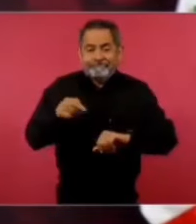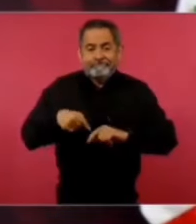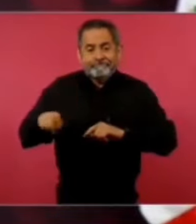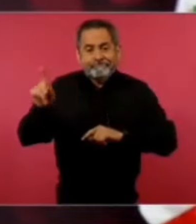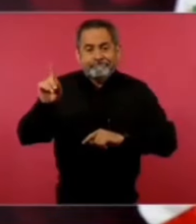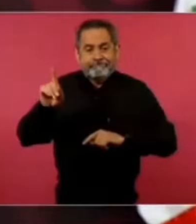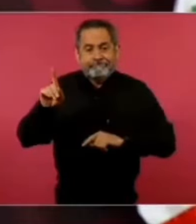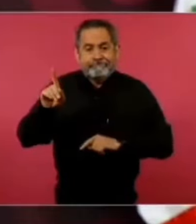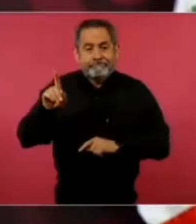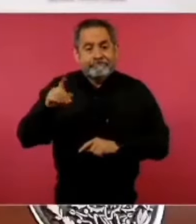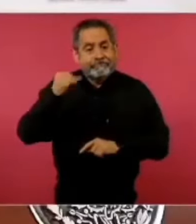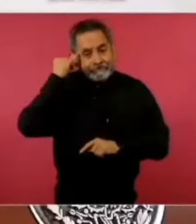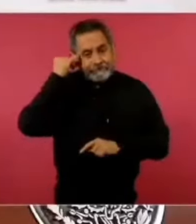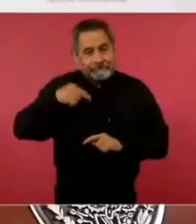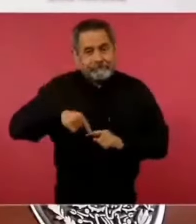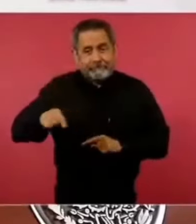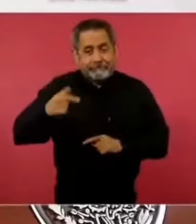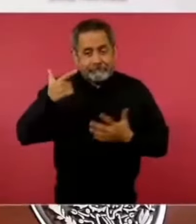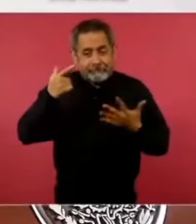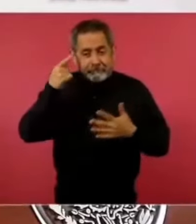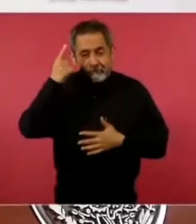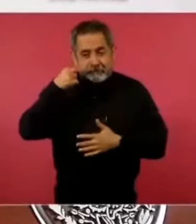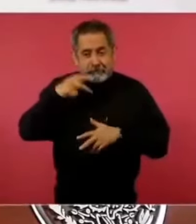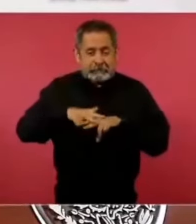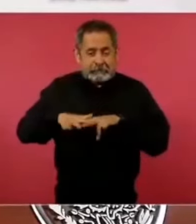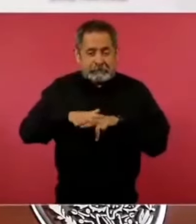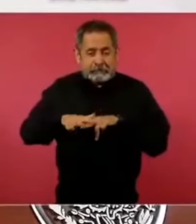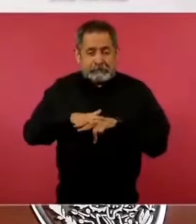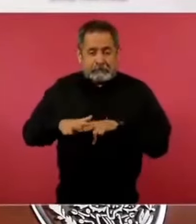imagínense, son siete horas de tren.